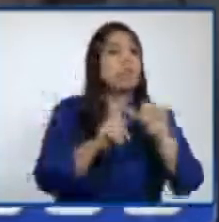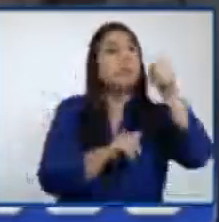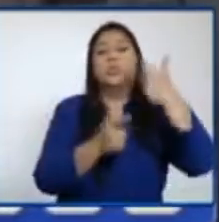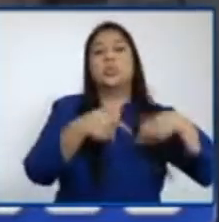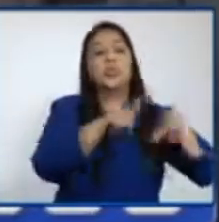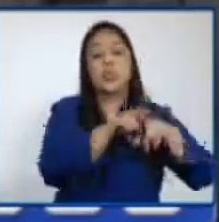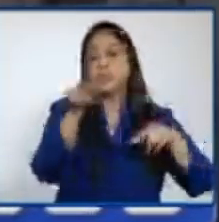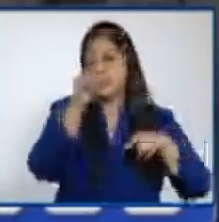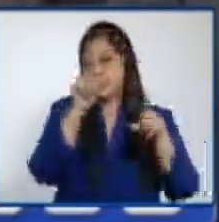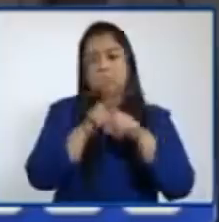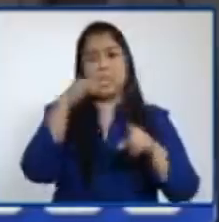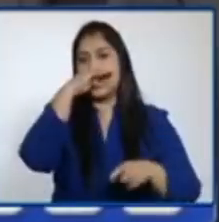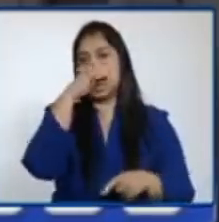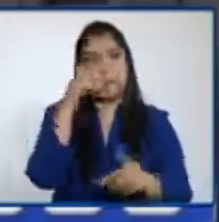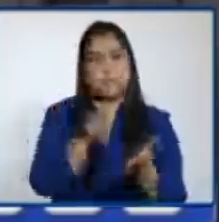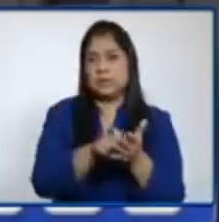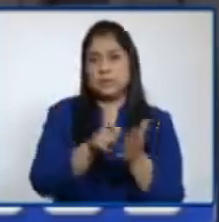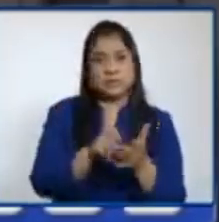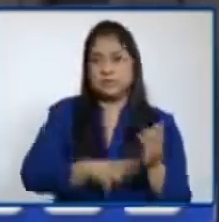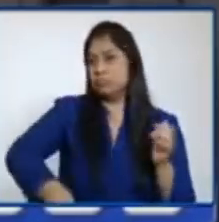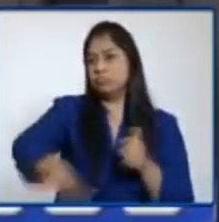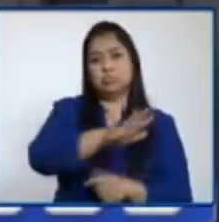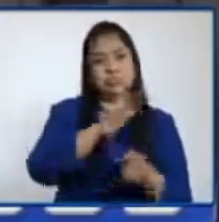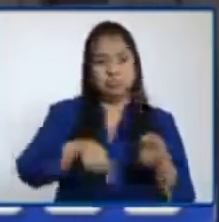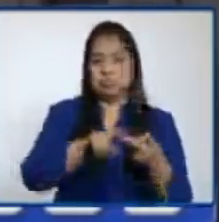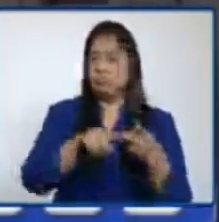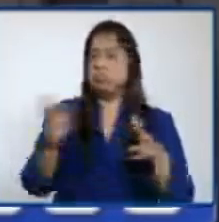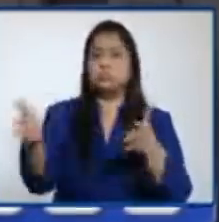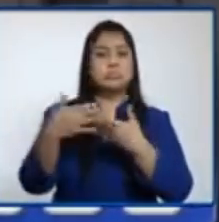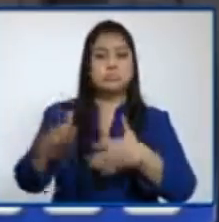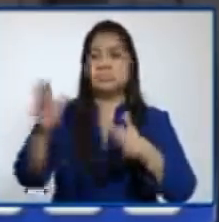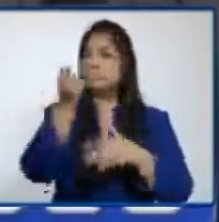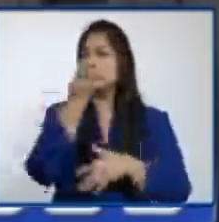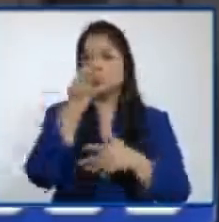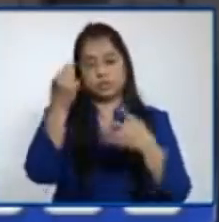la gratuidad de su prueba, como toda la población, su tratamiento, etcétera.